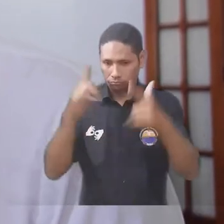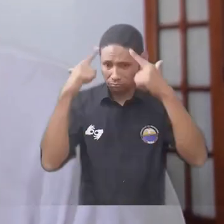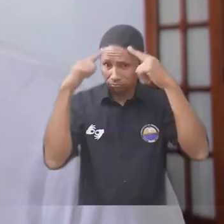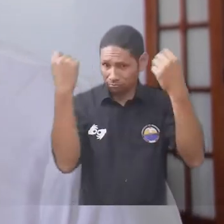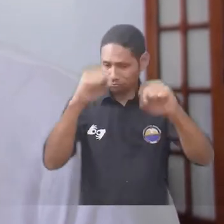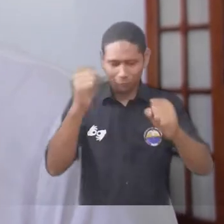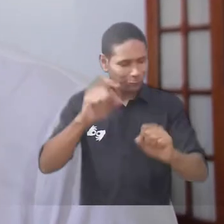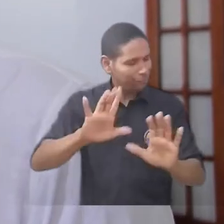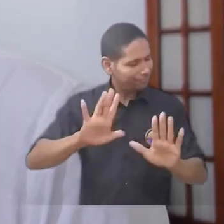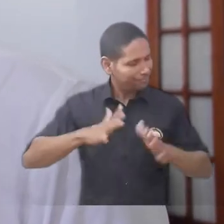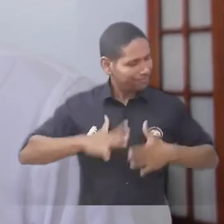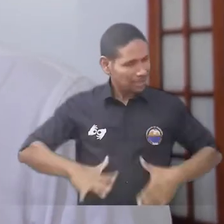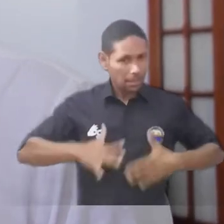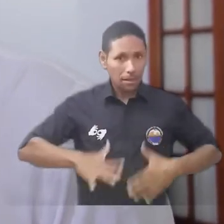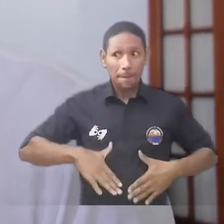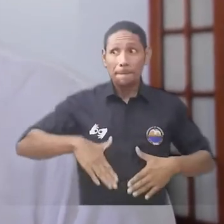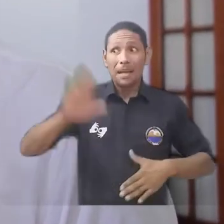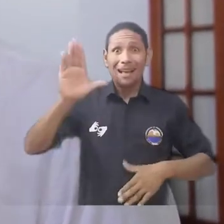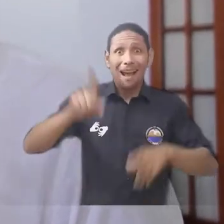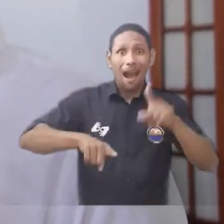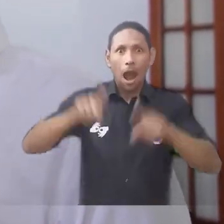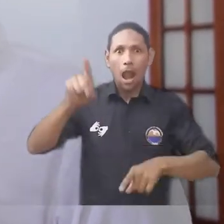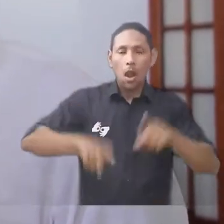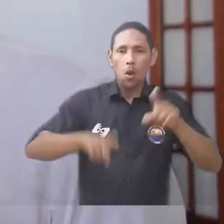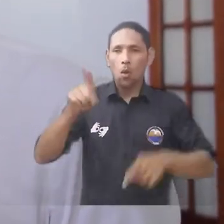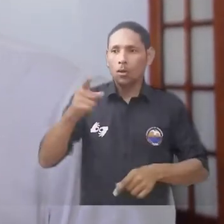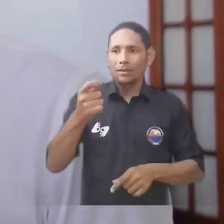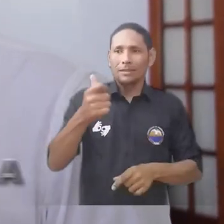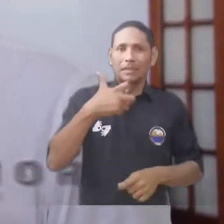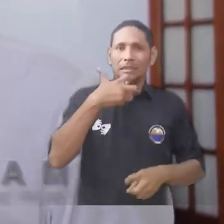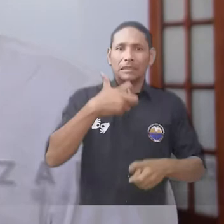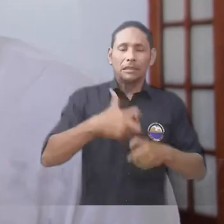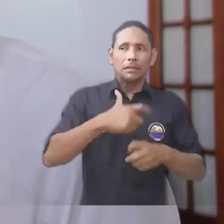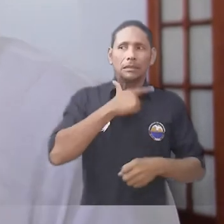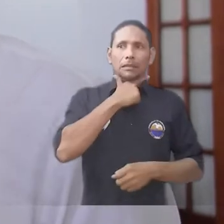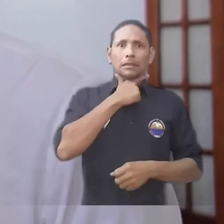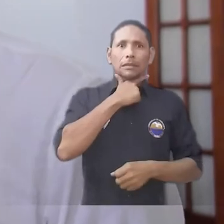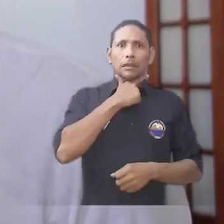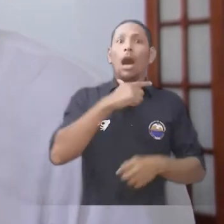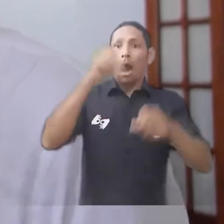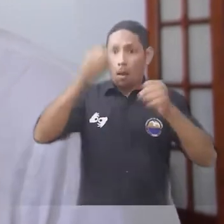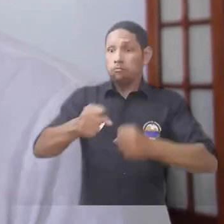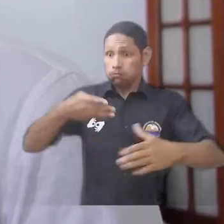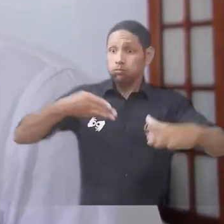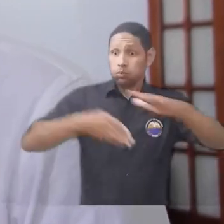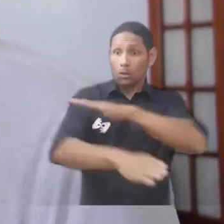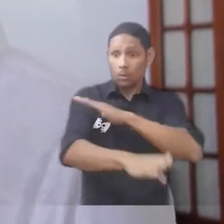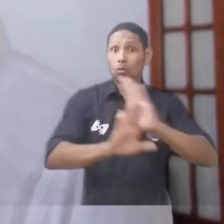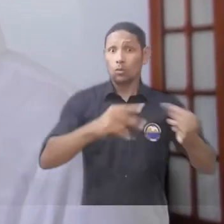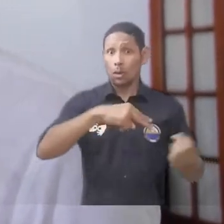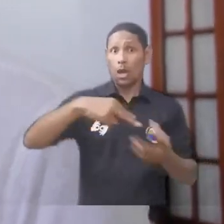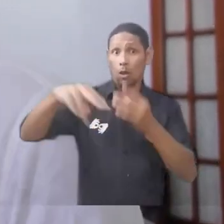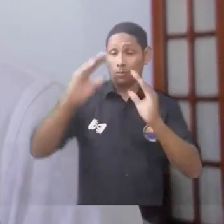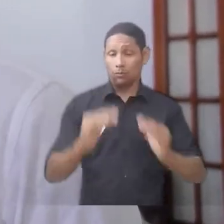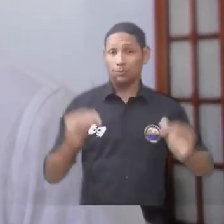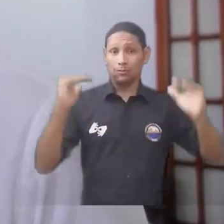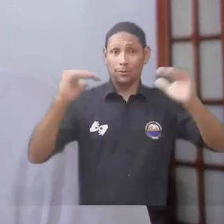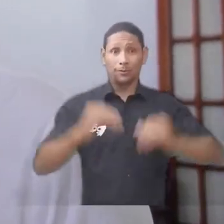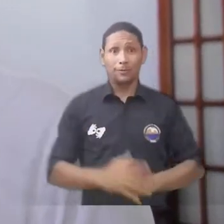al estudiante que tenga tranquilidad, sobre todo aquellos de mayor vulnerabilidad tengan acceso